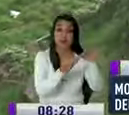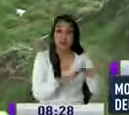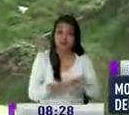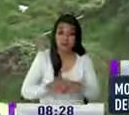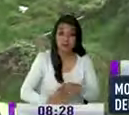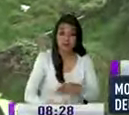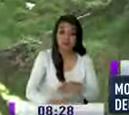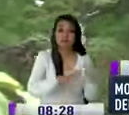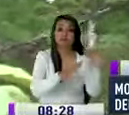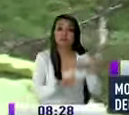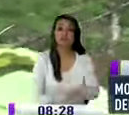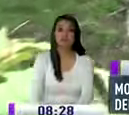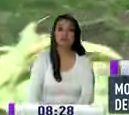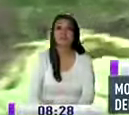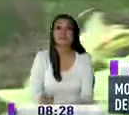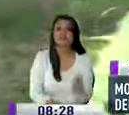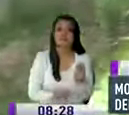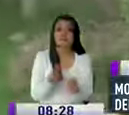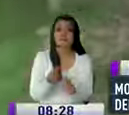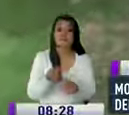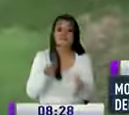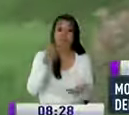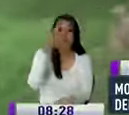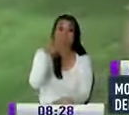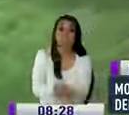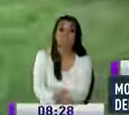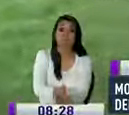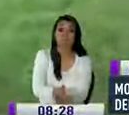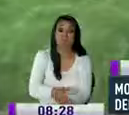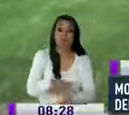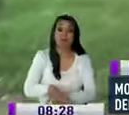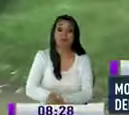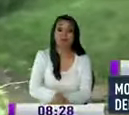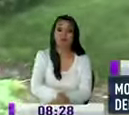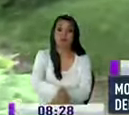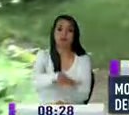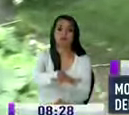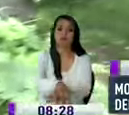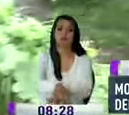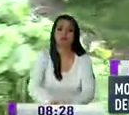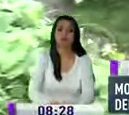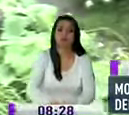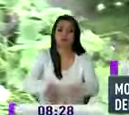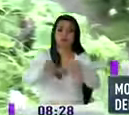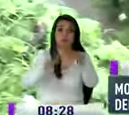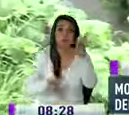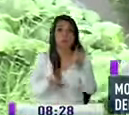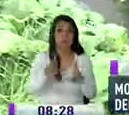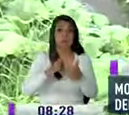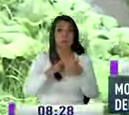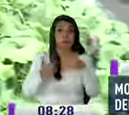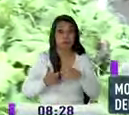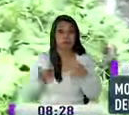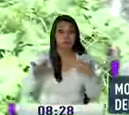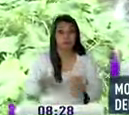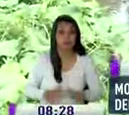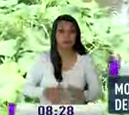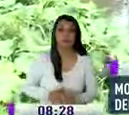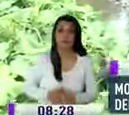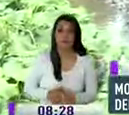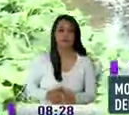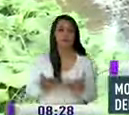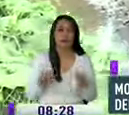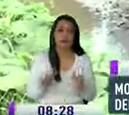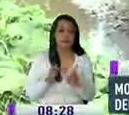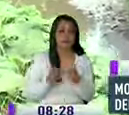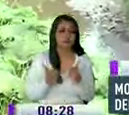lo que va a causar es un represamiento que después va a causar problemas aquí ya de los más que ya